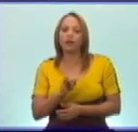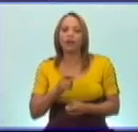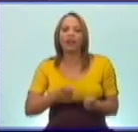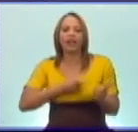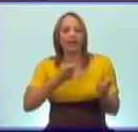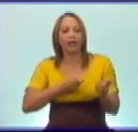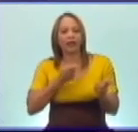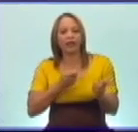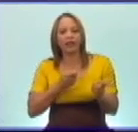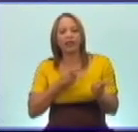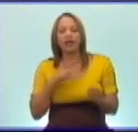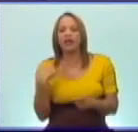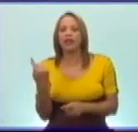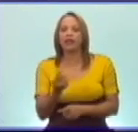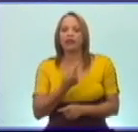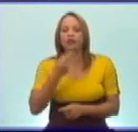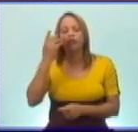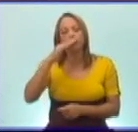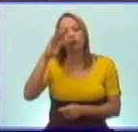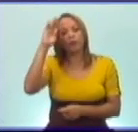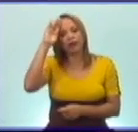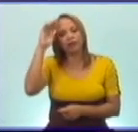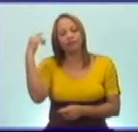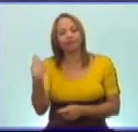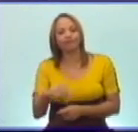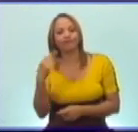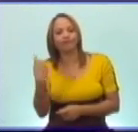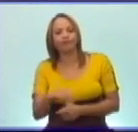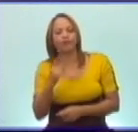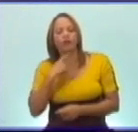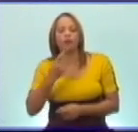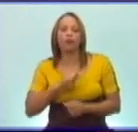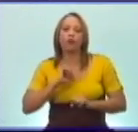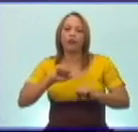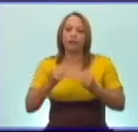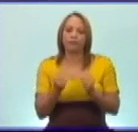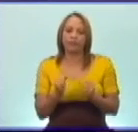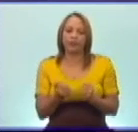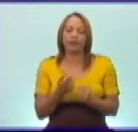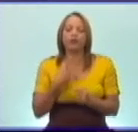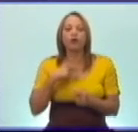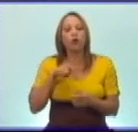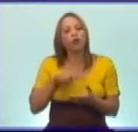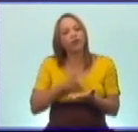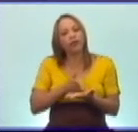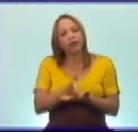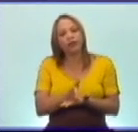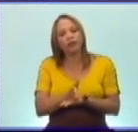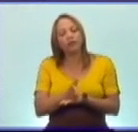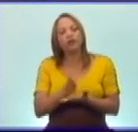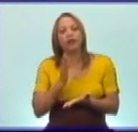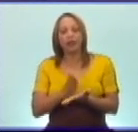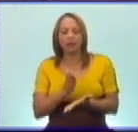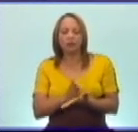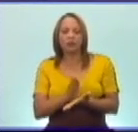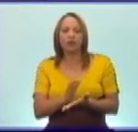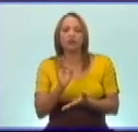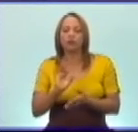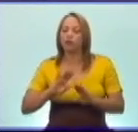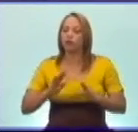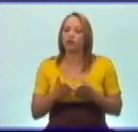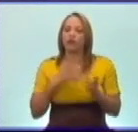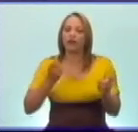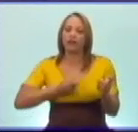que nuestro país fue objeto por parte del imperialismo. Hoy continuaremos estudiando esas agresiones